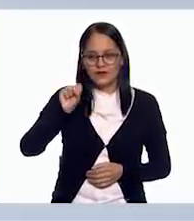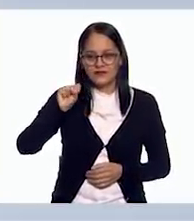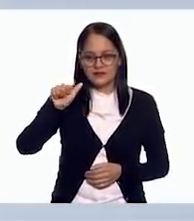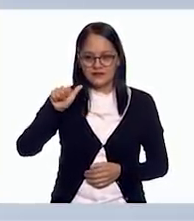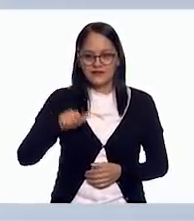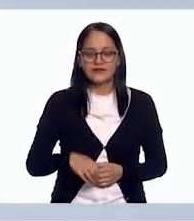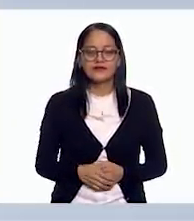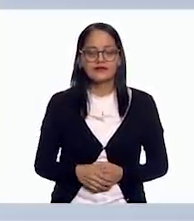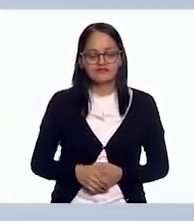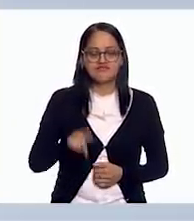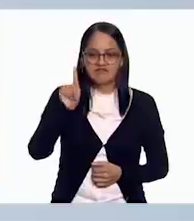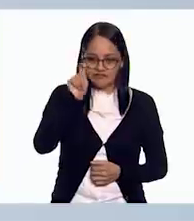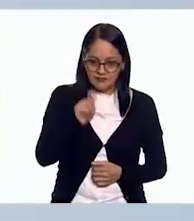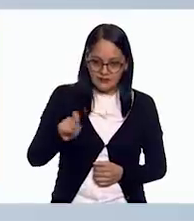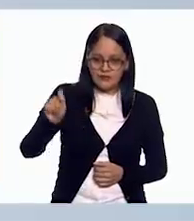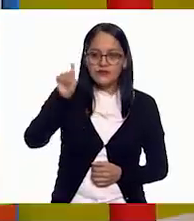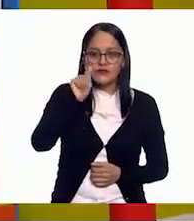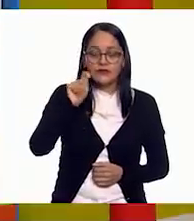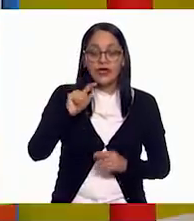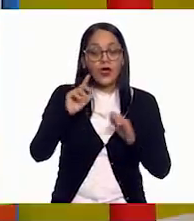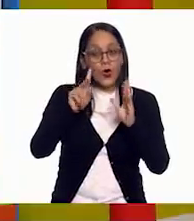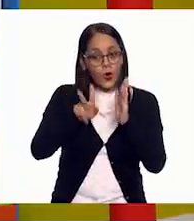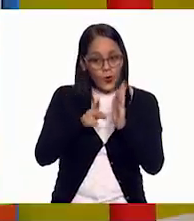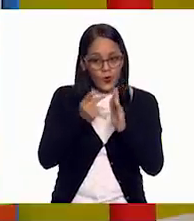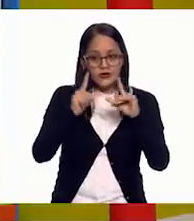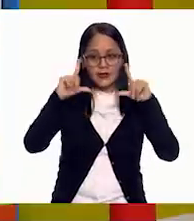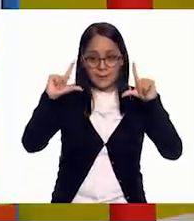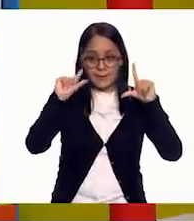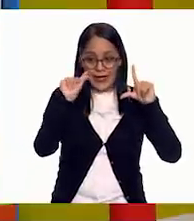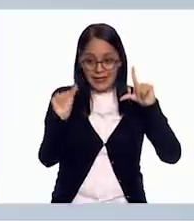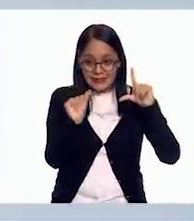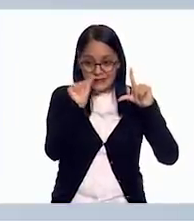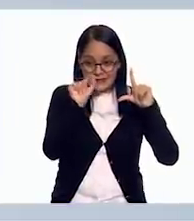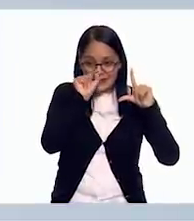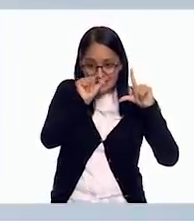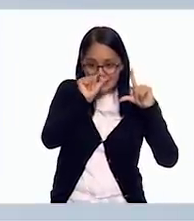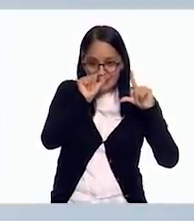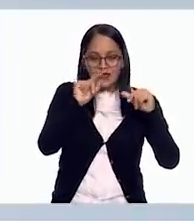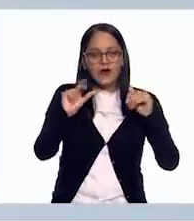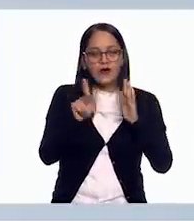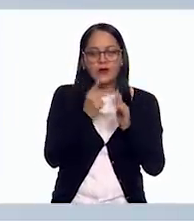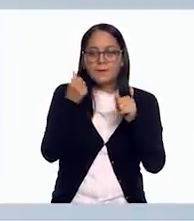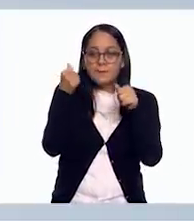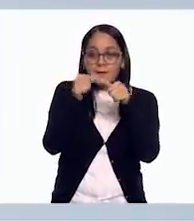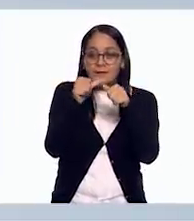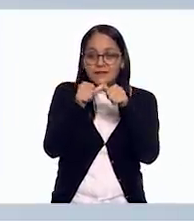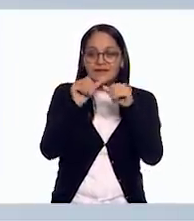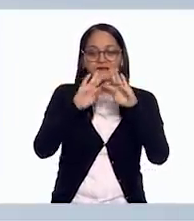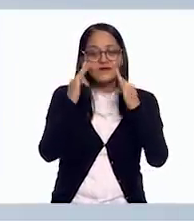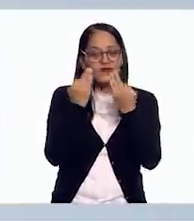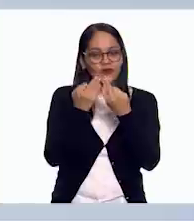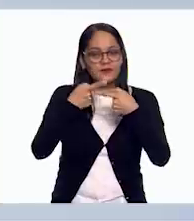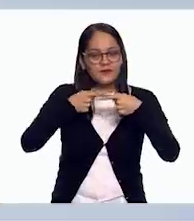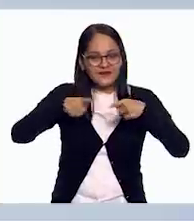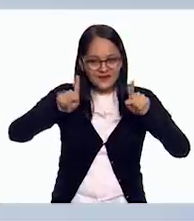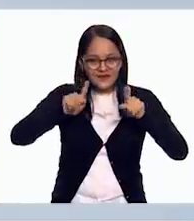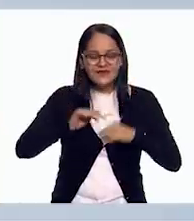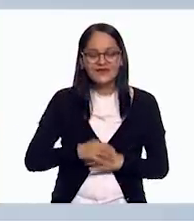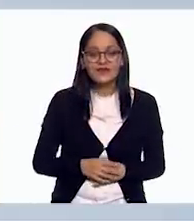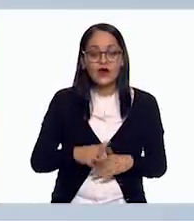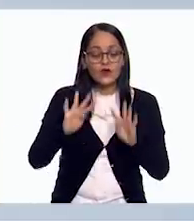Encerramos. Y en medio, otra vez volvemos a encontrar esa tipografía. Cierto. Que tiene como varias,